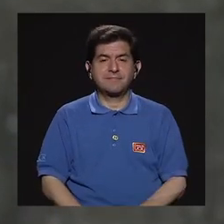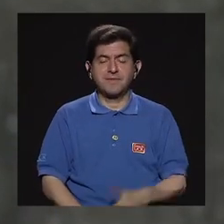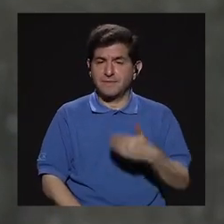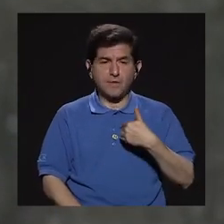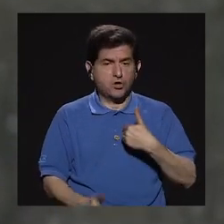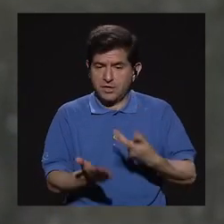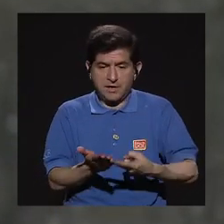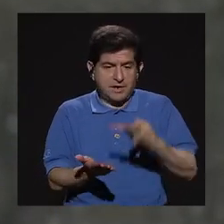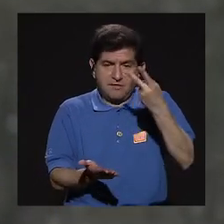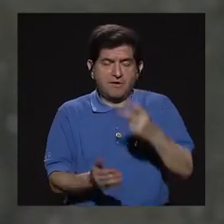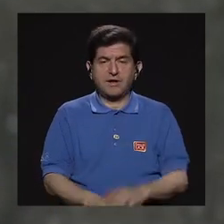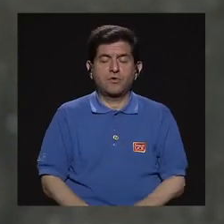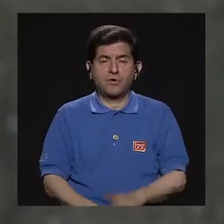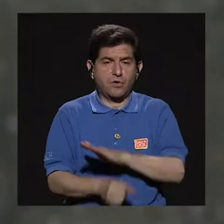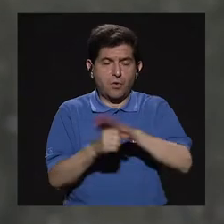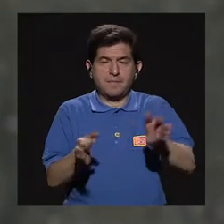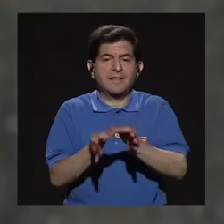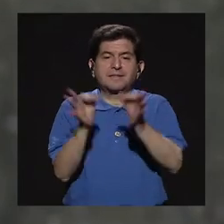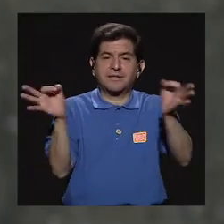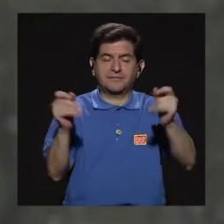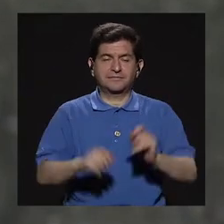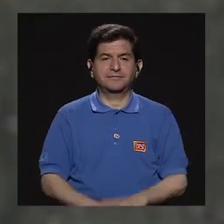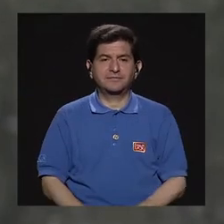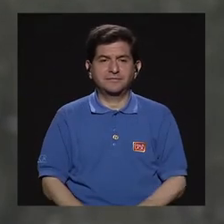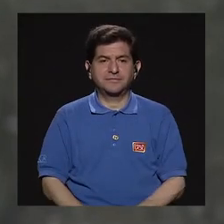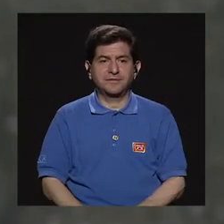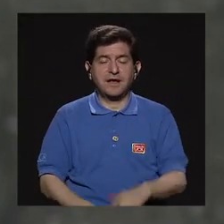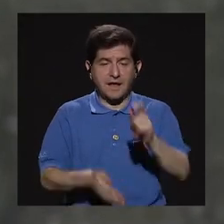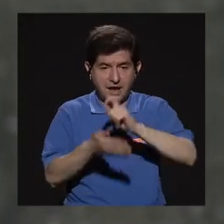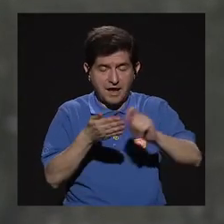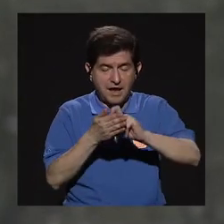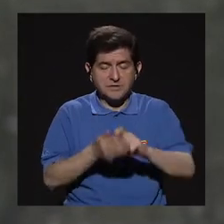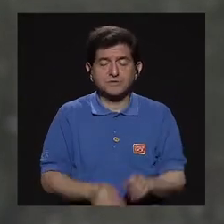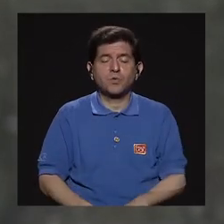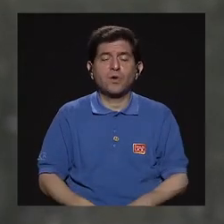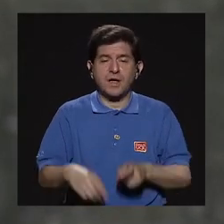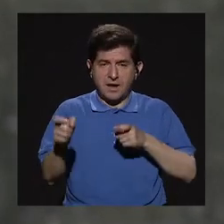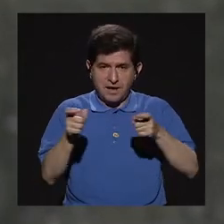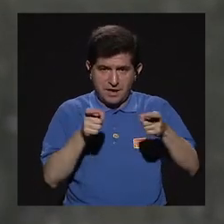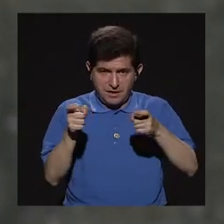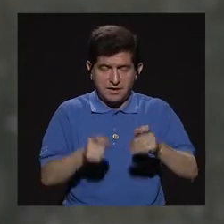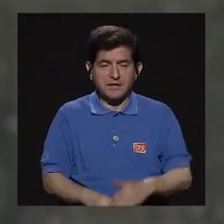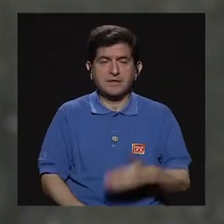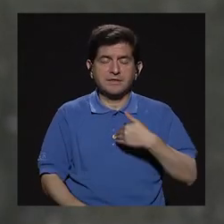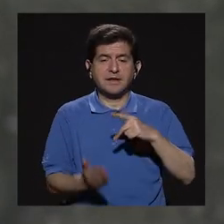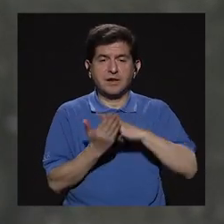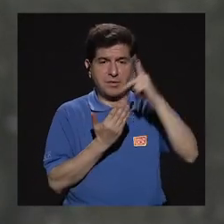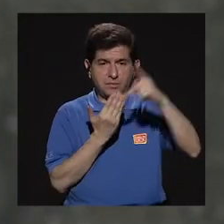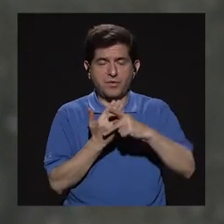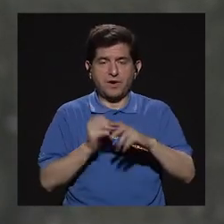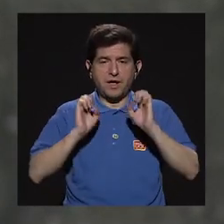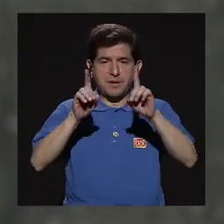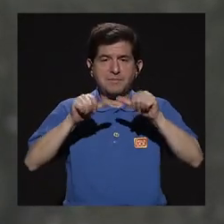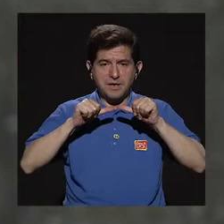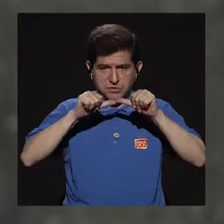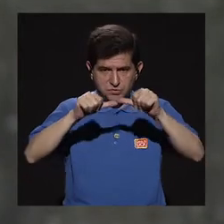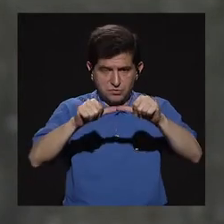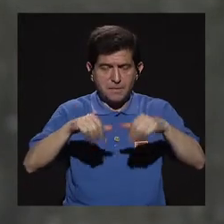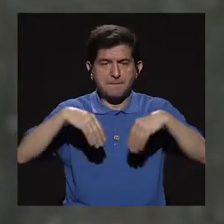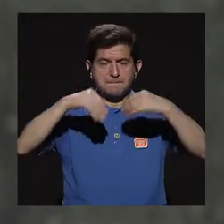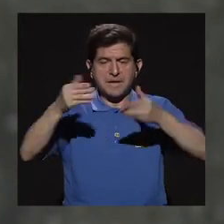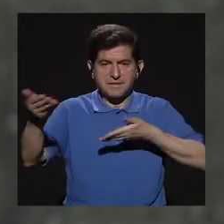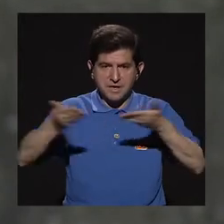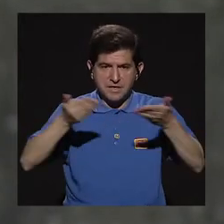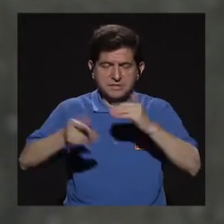tiene ningún costo, el programa es totalmente gratuito. Nosotros en la escuela de administración tenemos lo que son los programas de educación continua. Entonces, nosotros